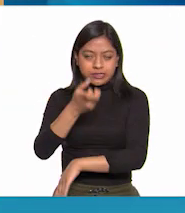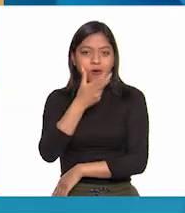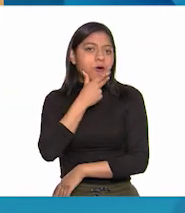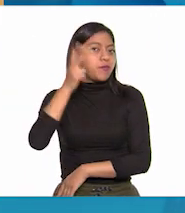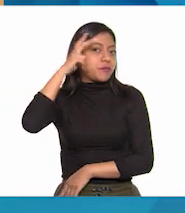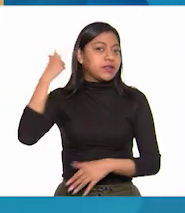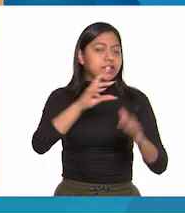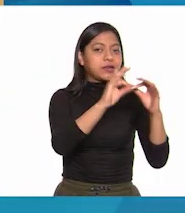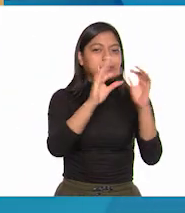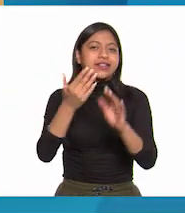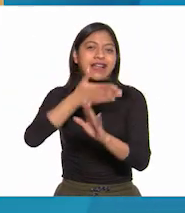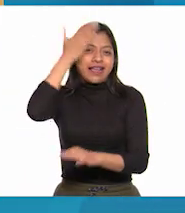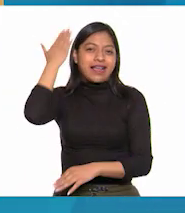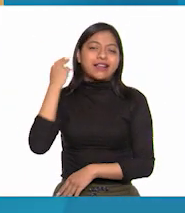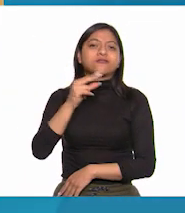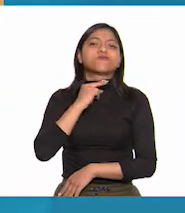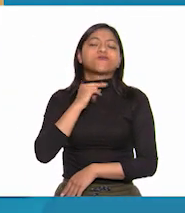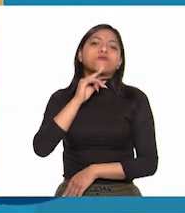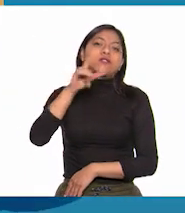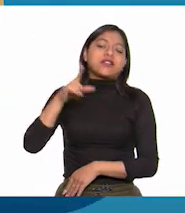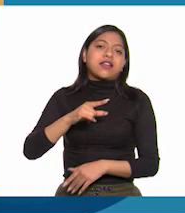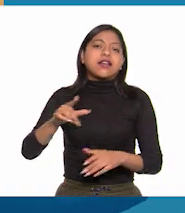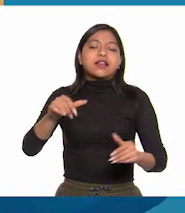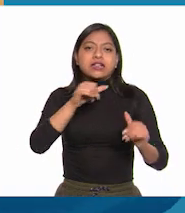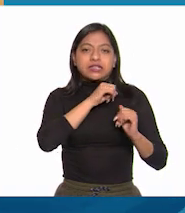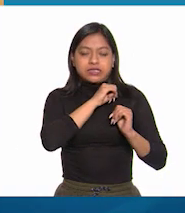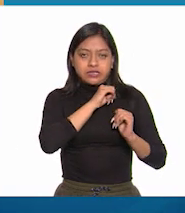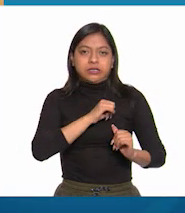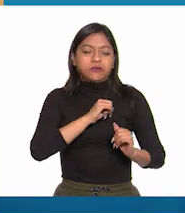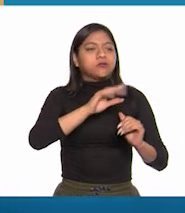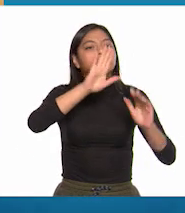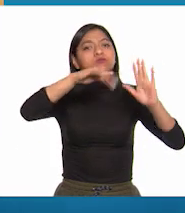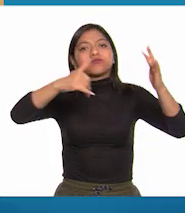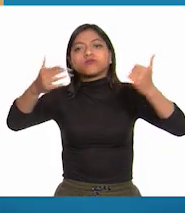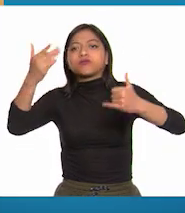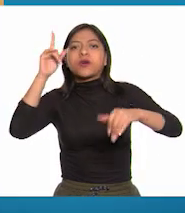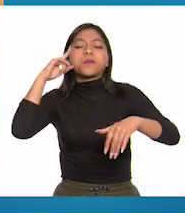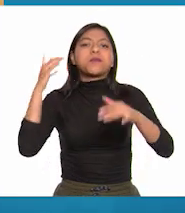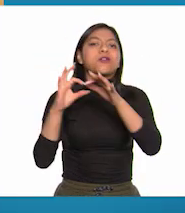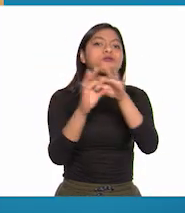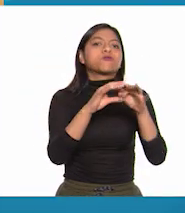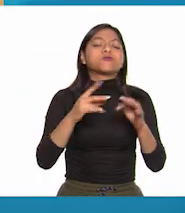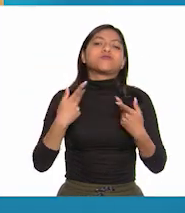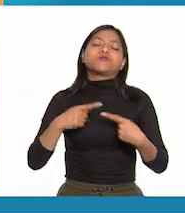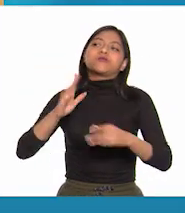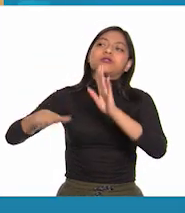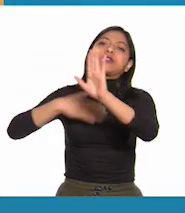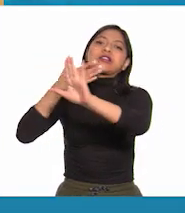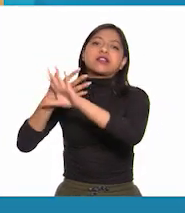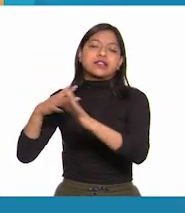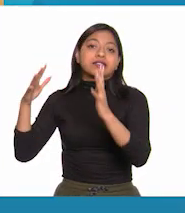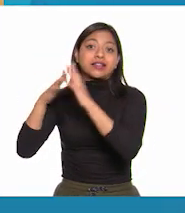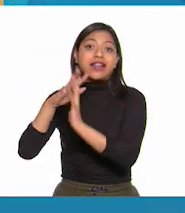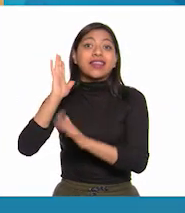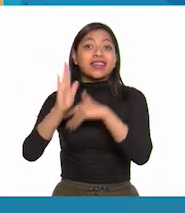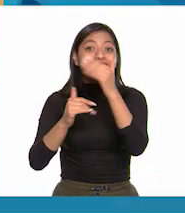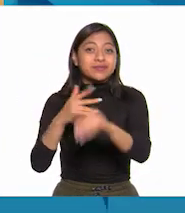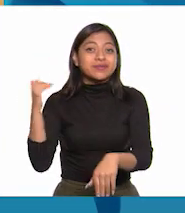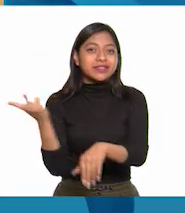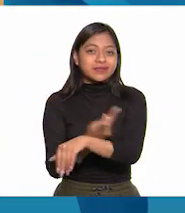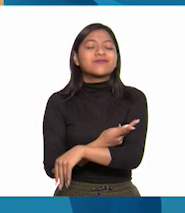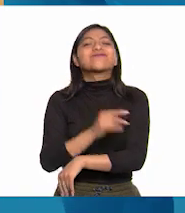Un cura, un líder espiritual, llamando a la unión y a la lucha. El resultado fue